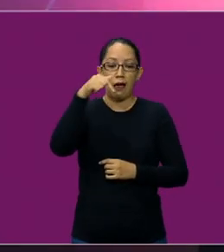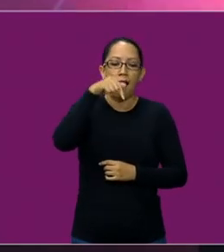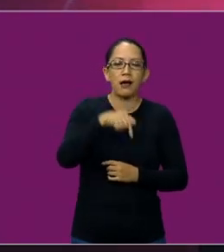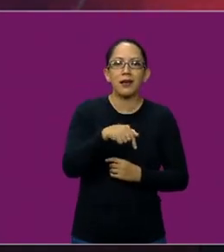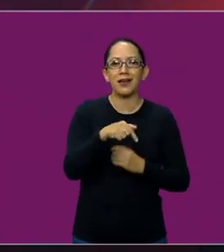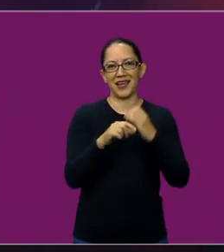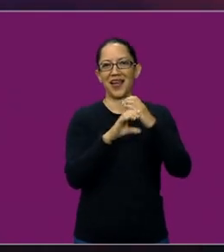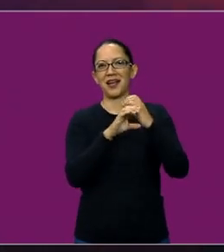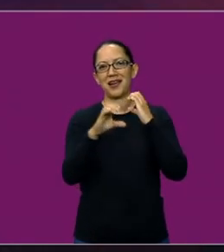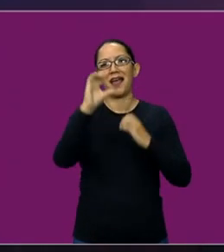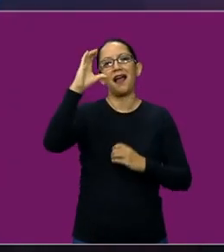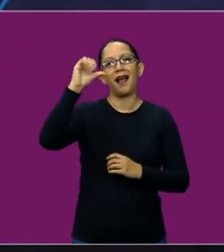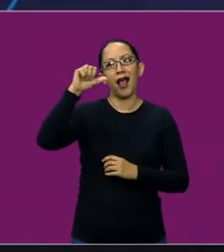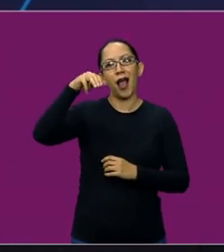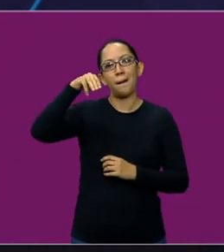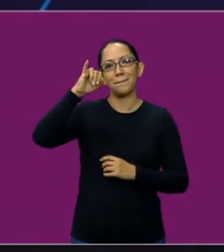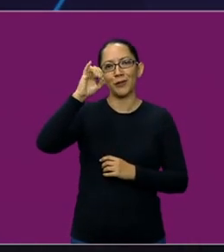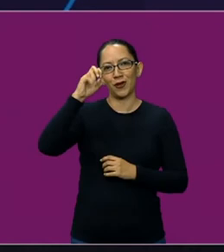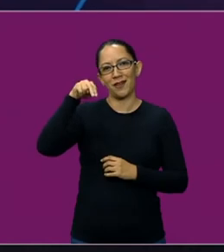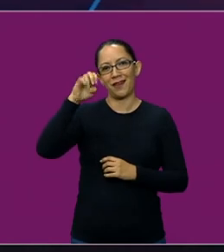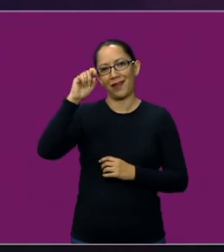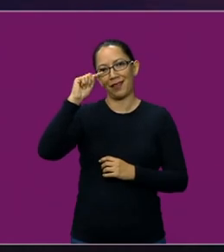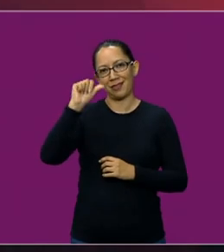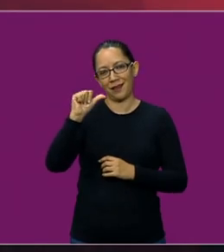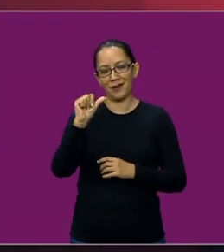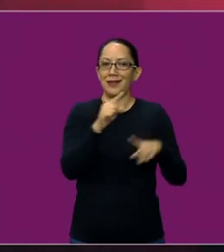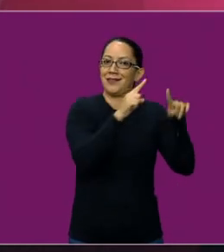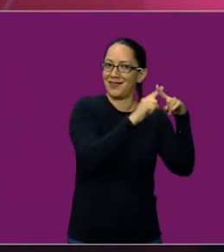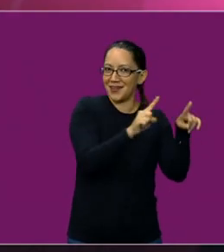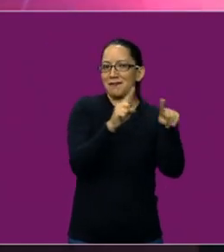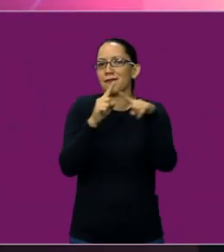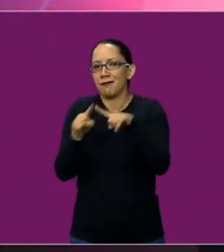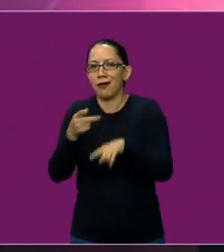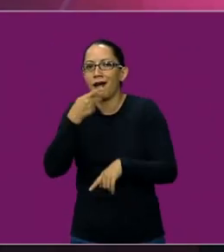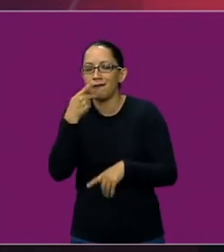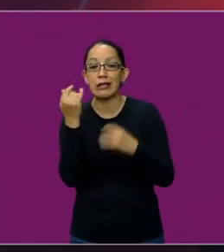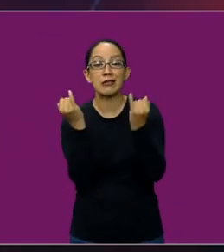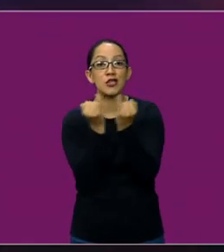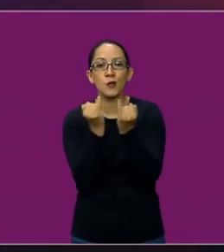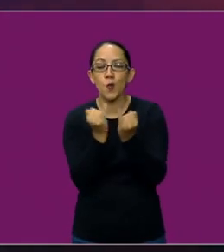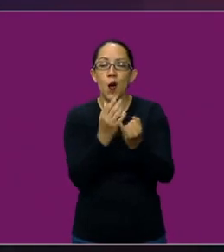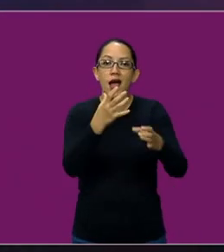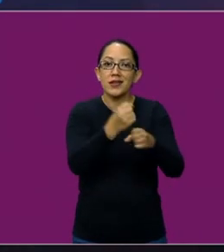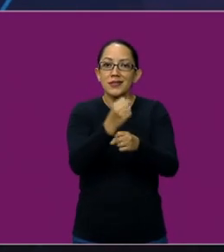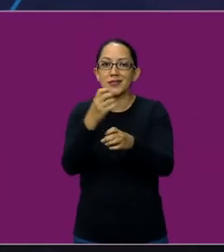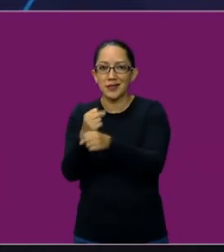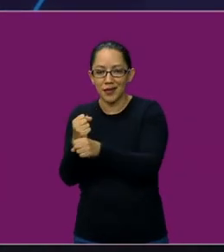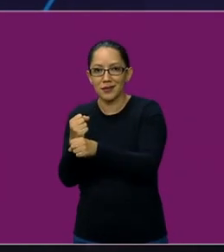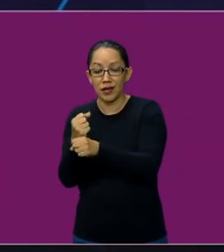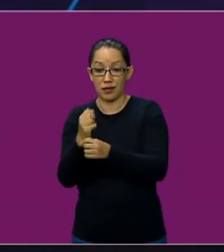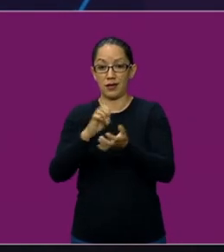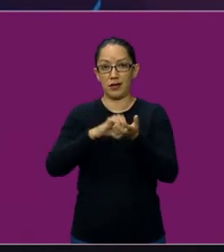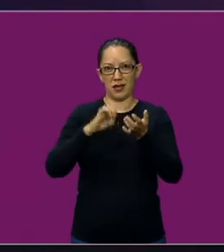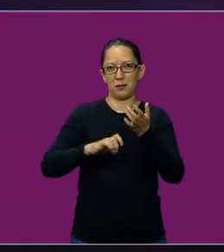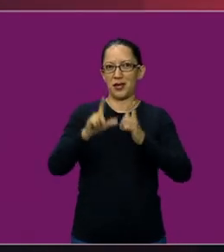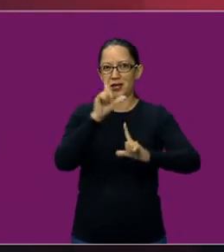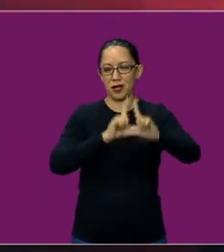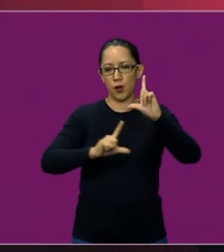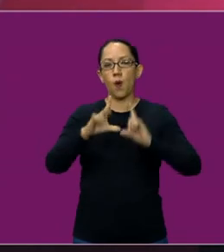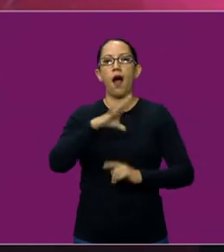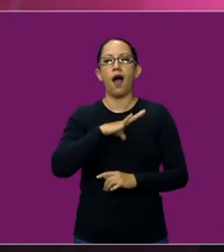es el abecedario en el aire, escribir o la dactilología como profesionalmente.